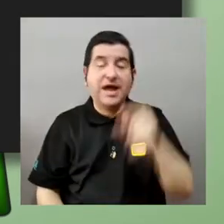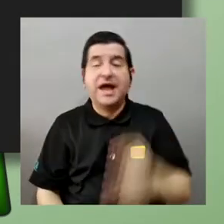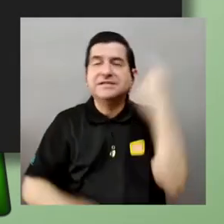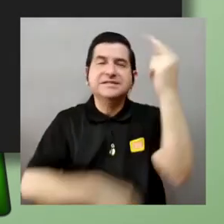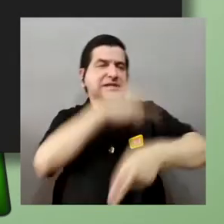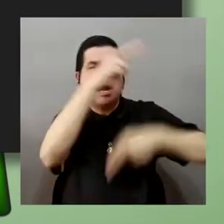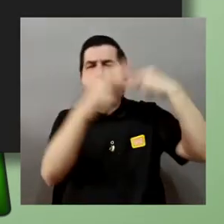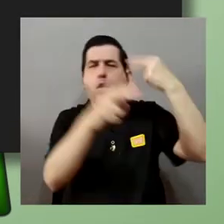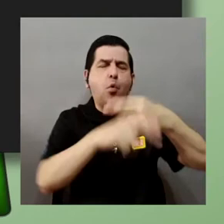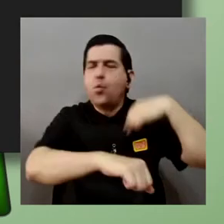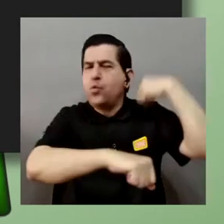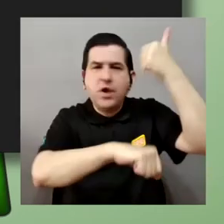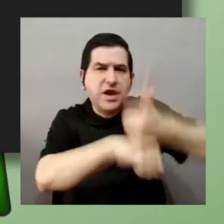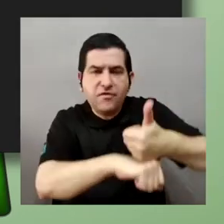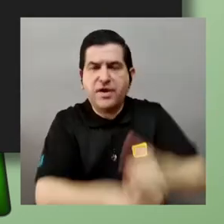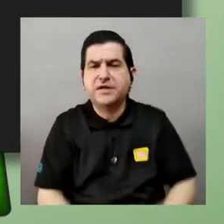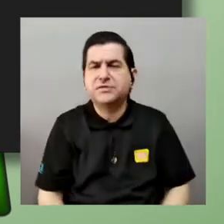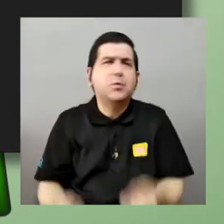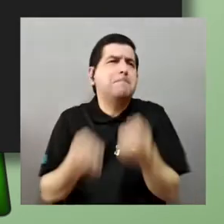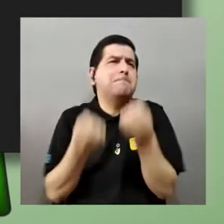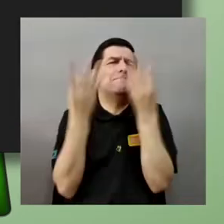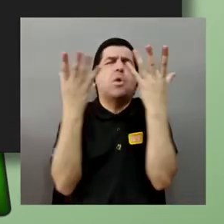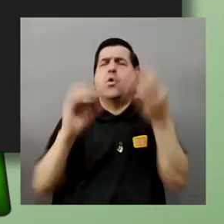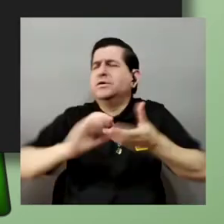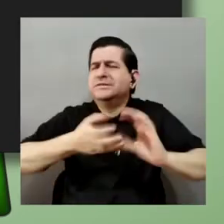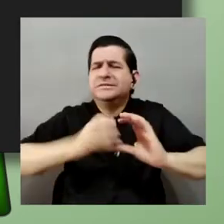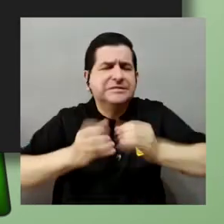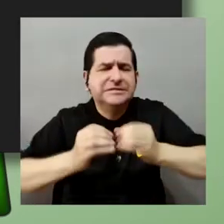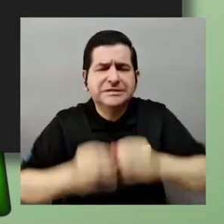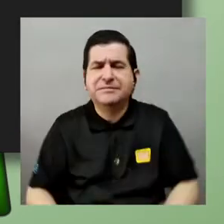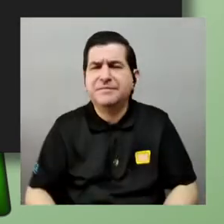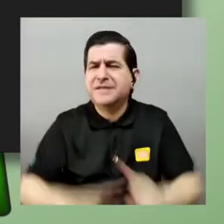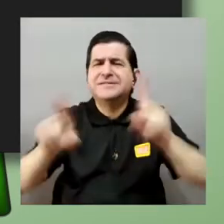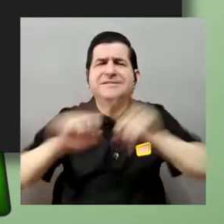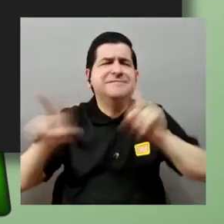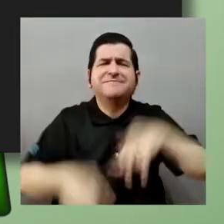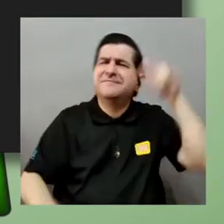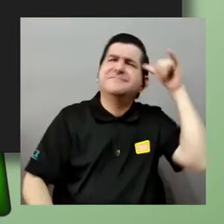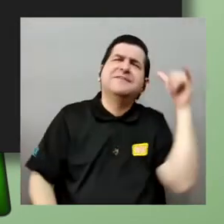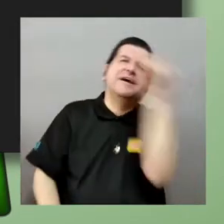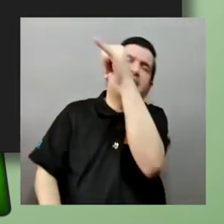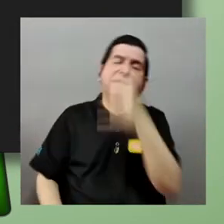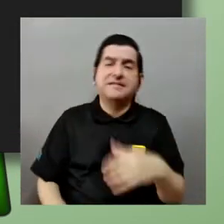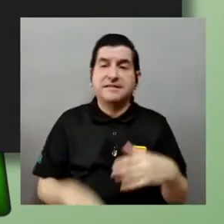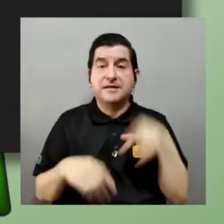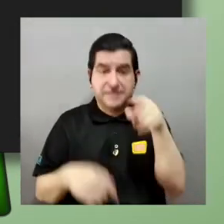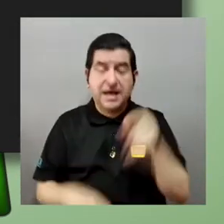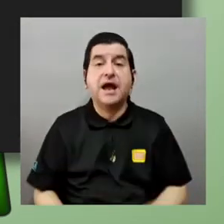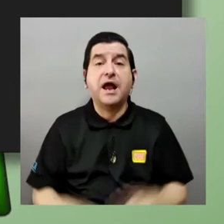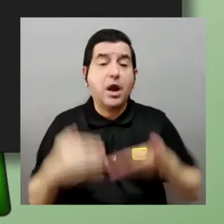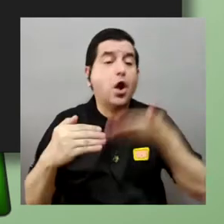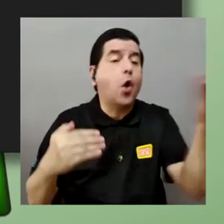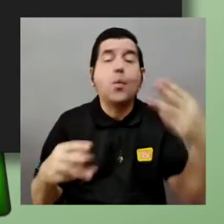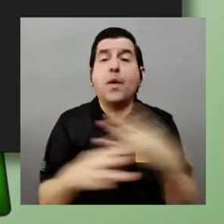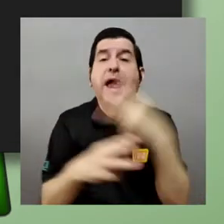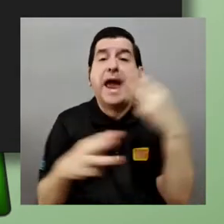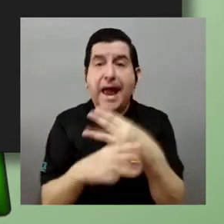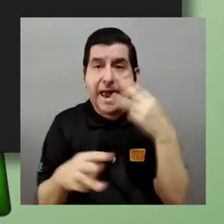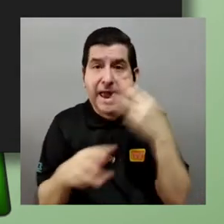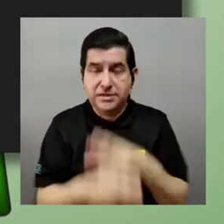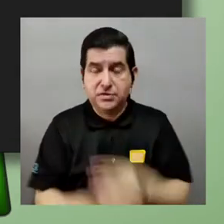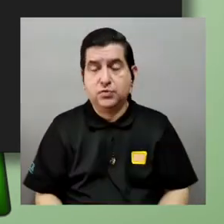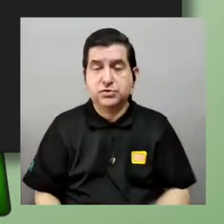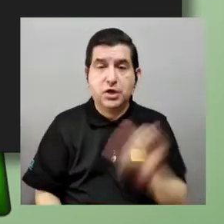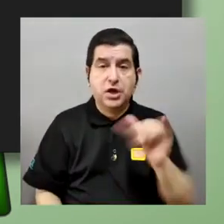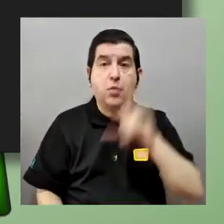universo donde hay un montón de números y donde hay un montón de infinitos y él los trata como objetos matemáticos como tal él los trata como números hay